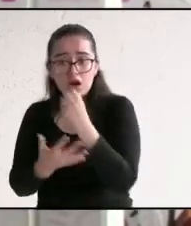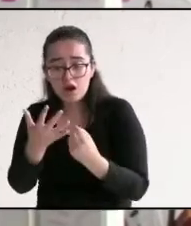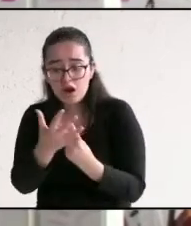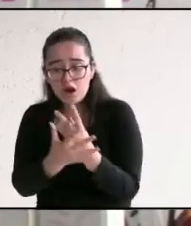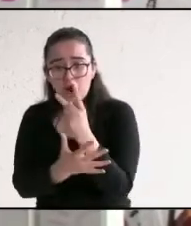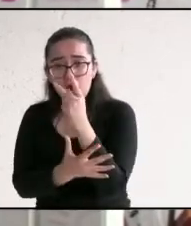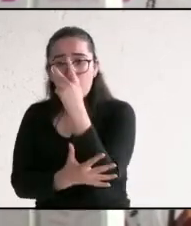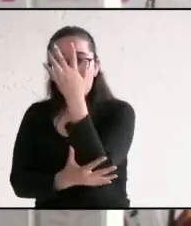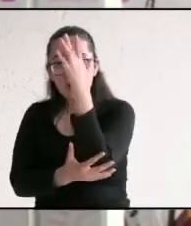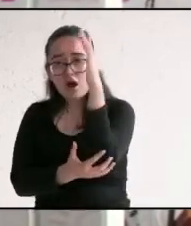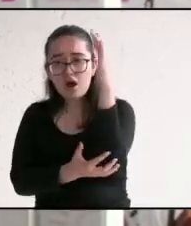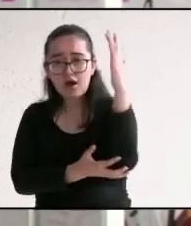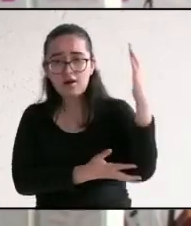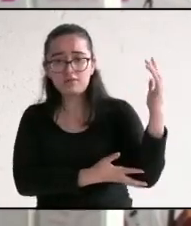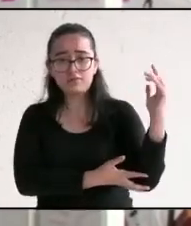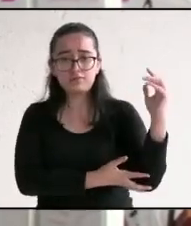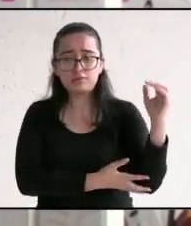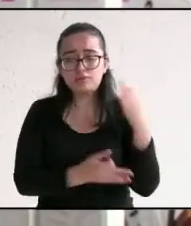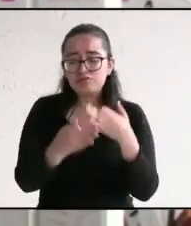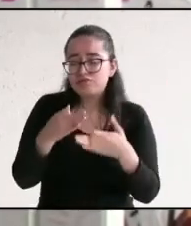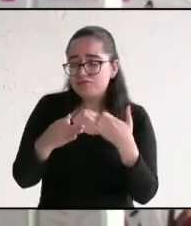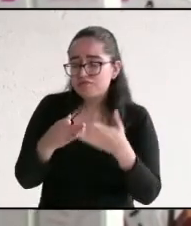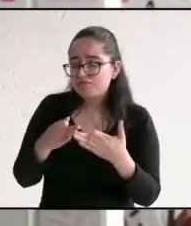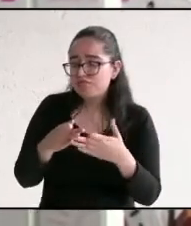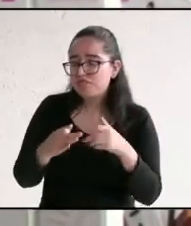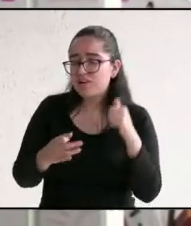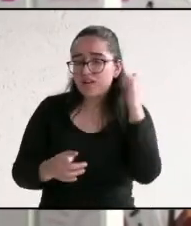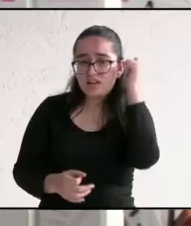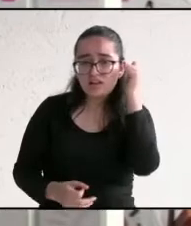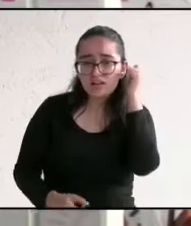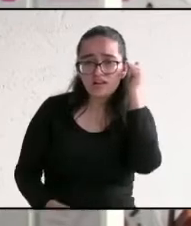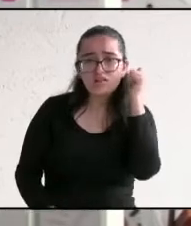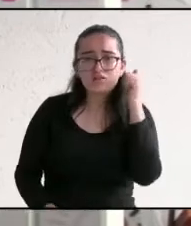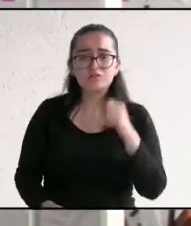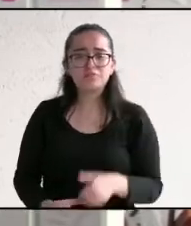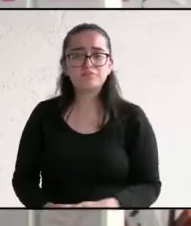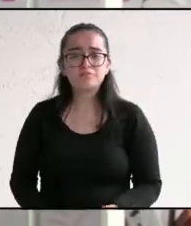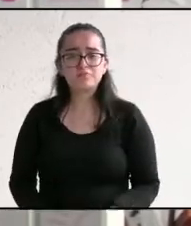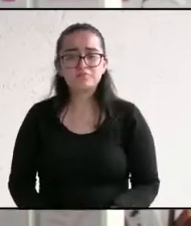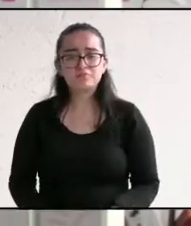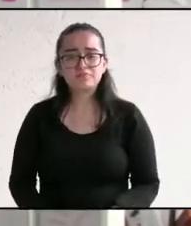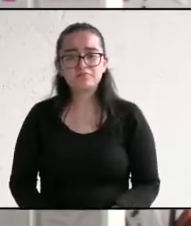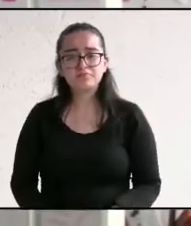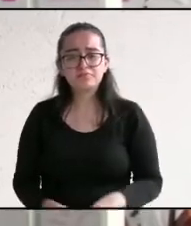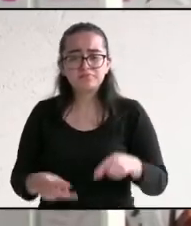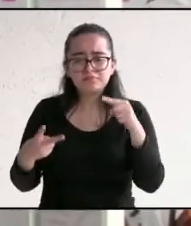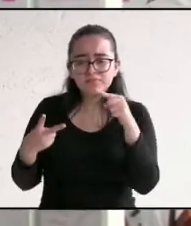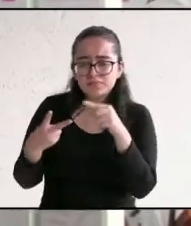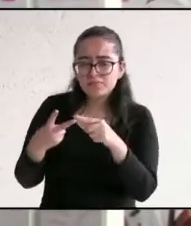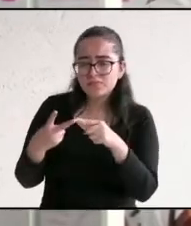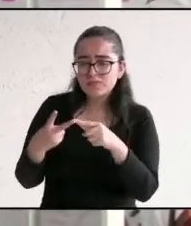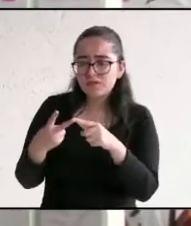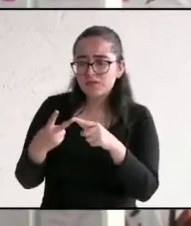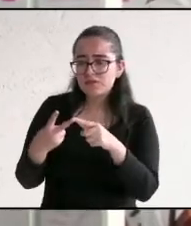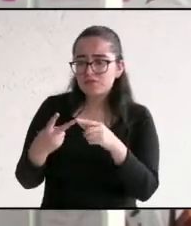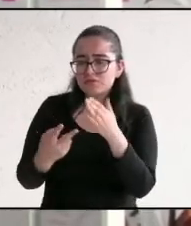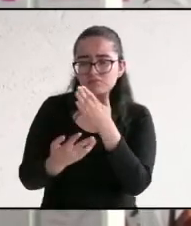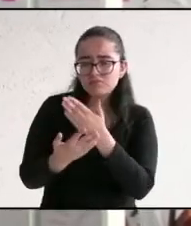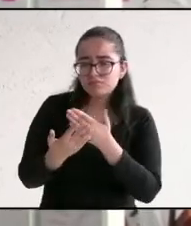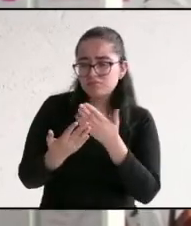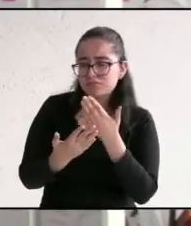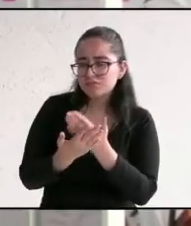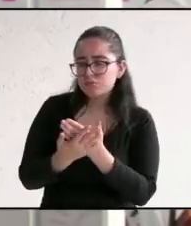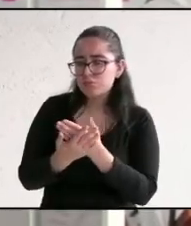reforestación que tanta falta nos hace en Alclopo. También empezaremos proyectos para apoyar